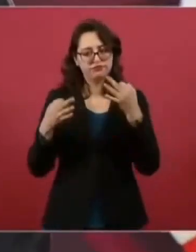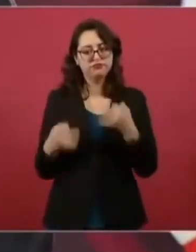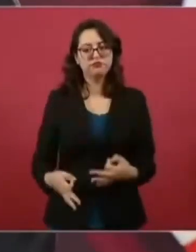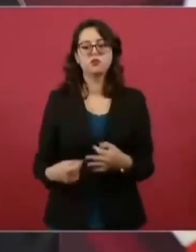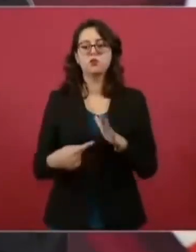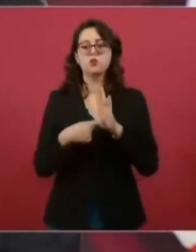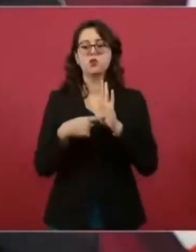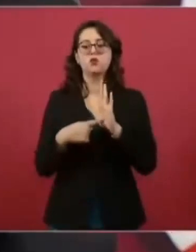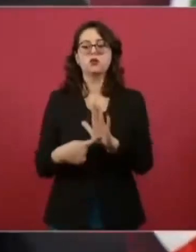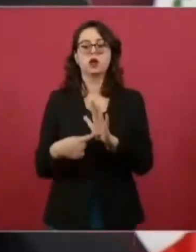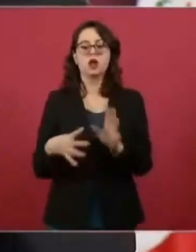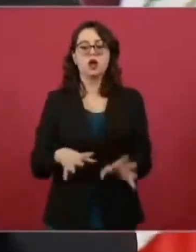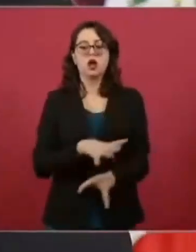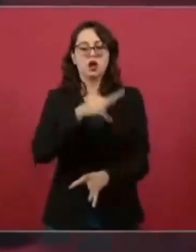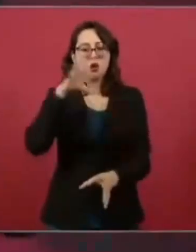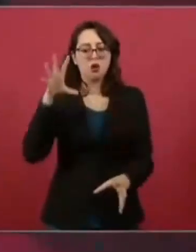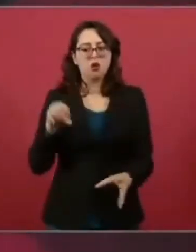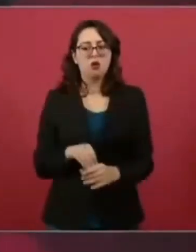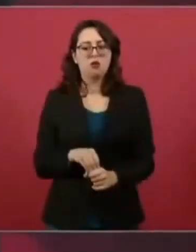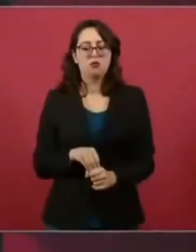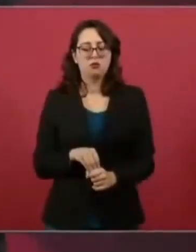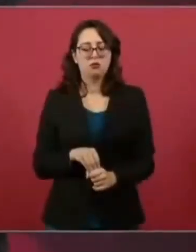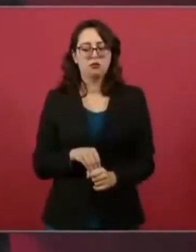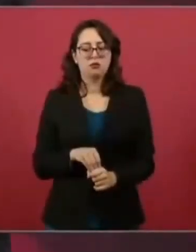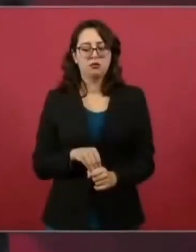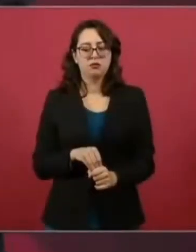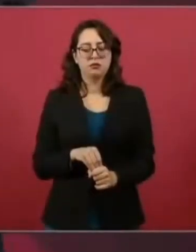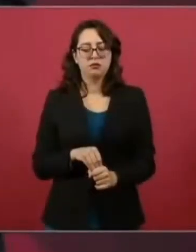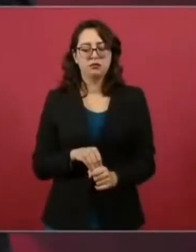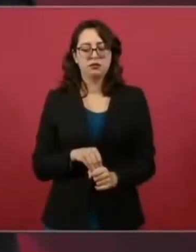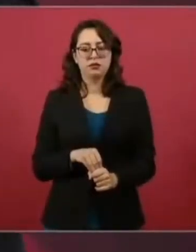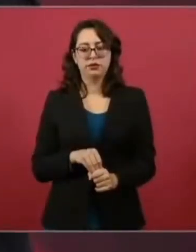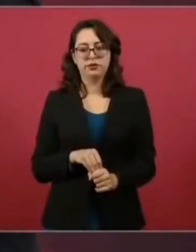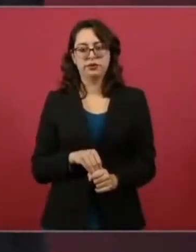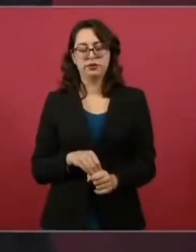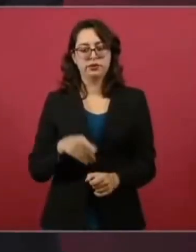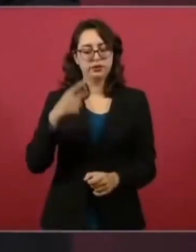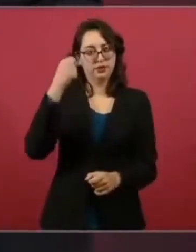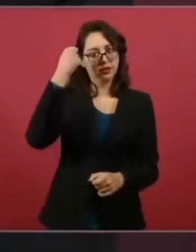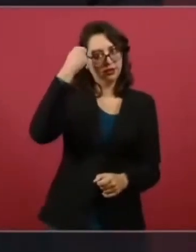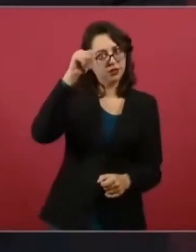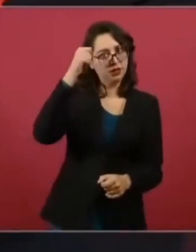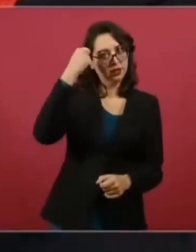en la teoría y es teoría y práctica,